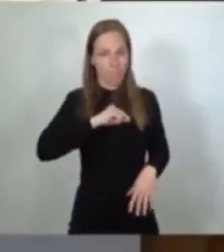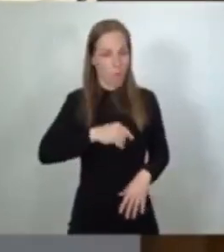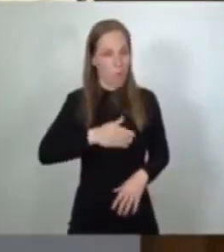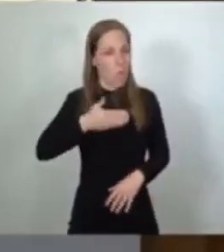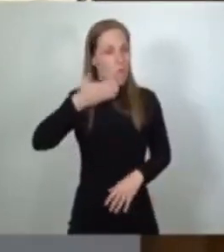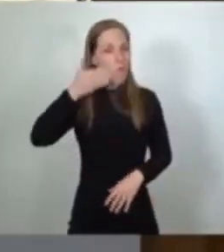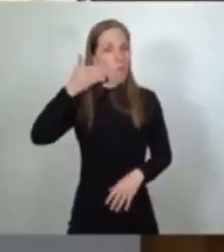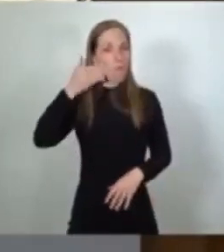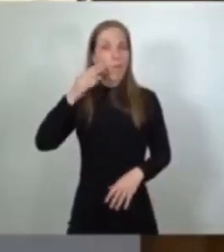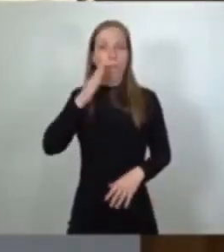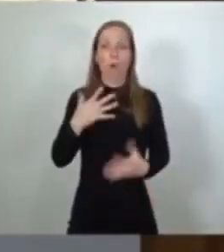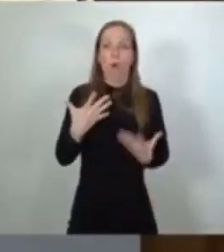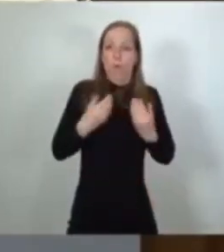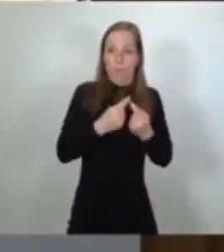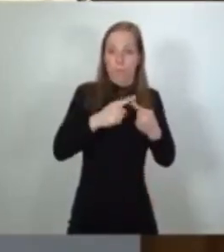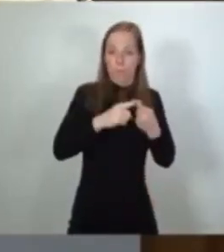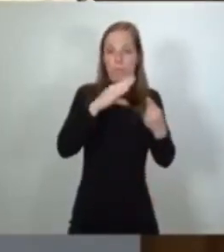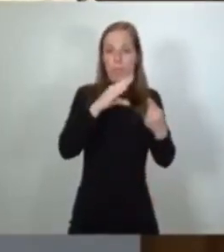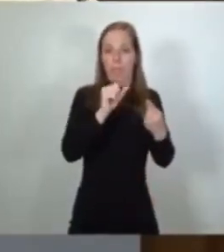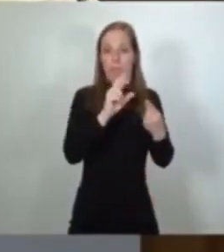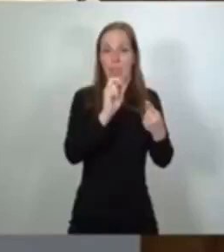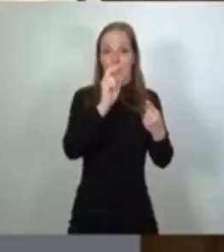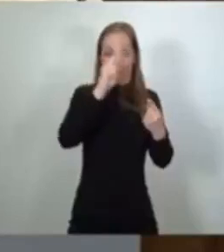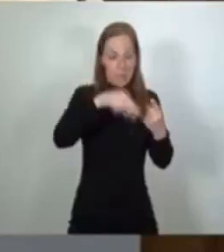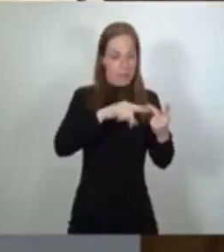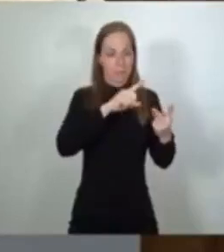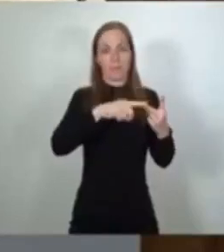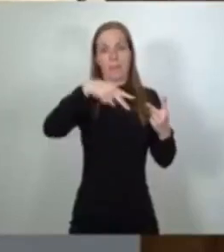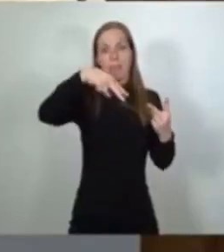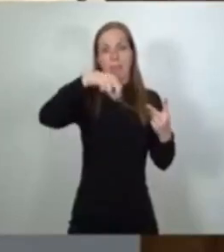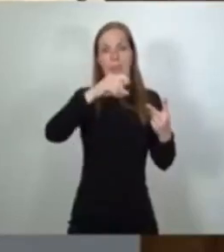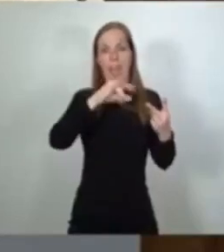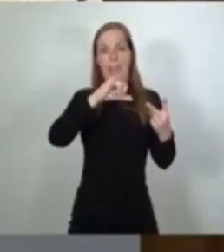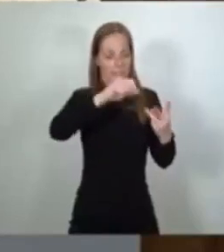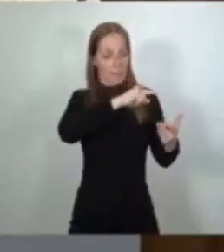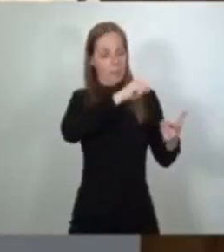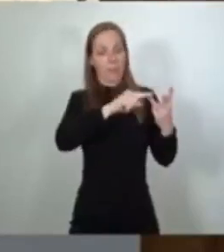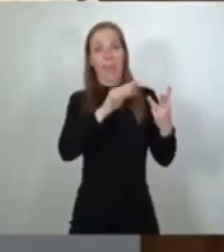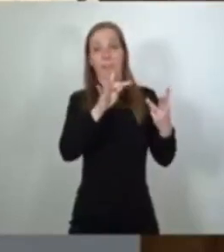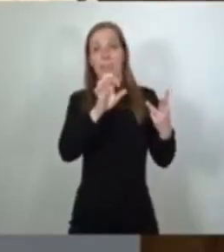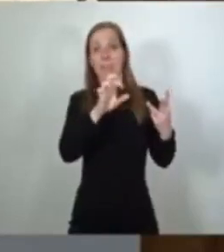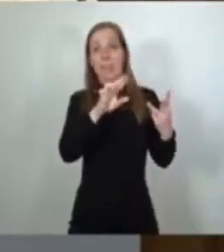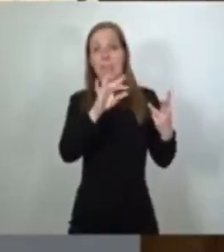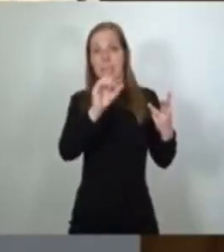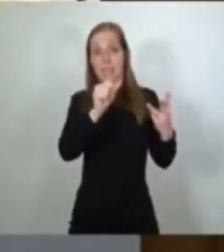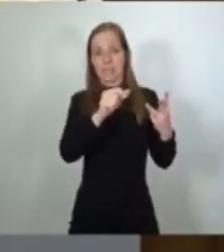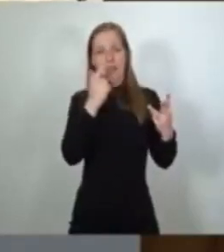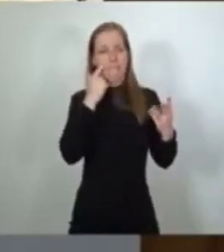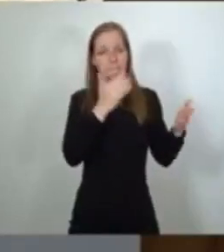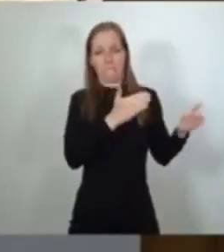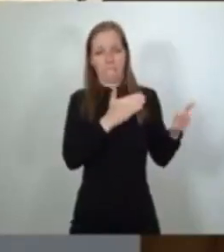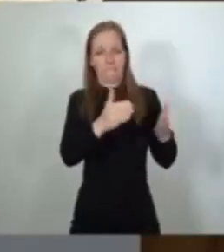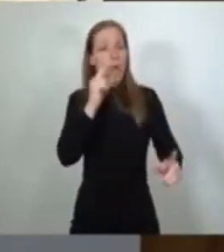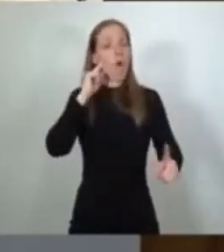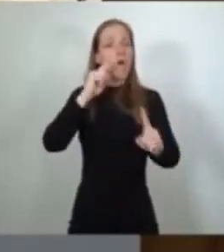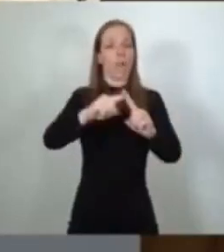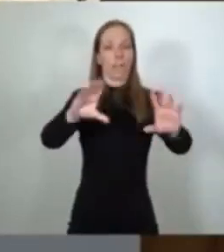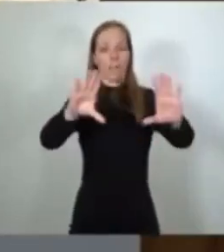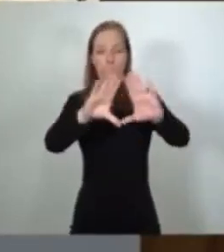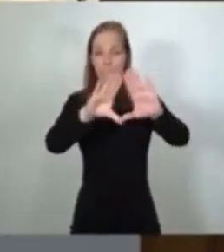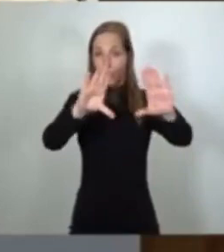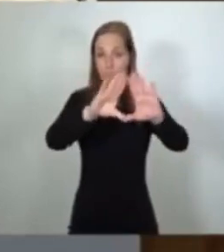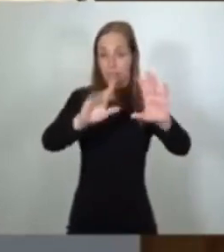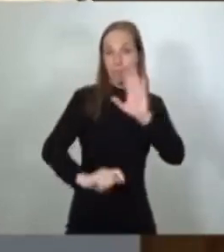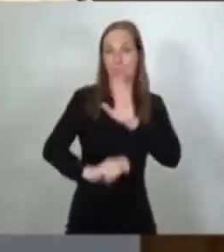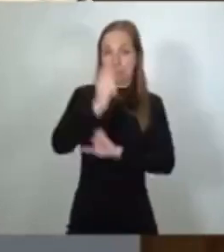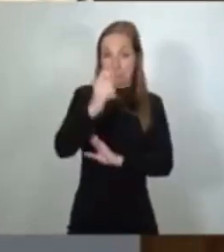transitar junto a Carmen, a Nadia y a Teresa hacia ese horizonte pleno que el feminismo nos ha otorgado. Un